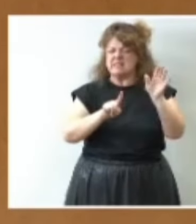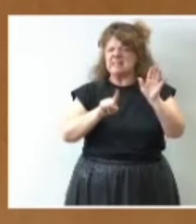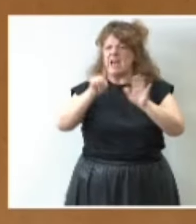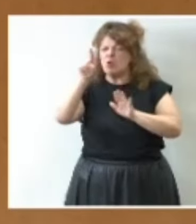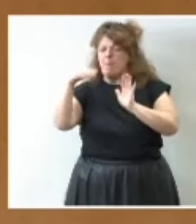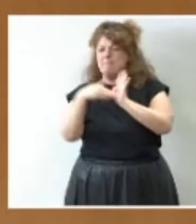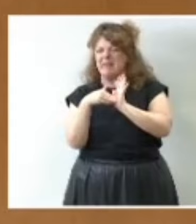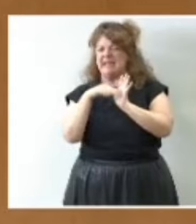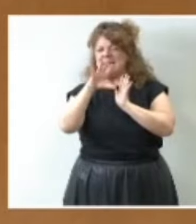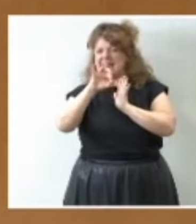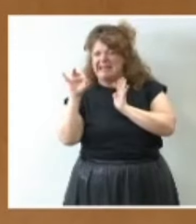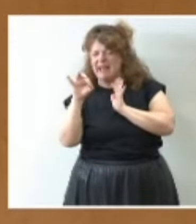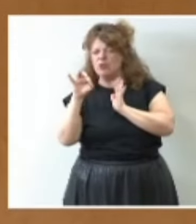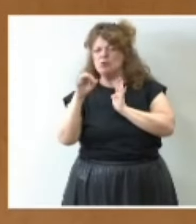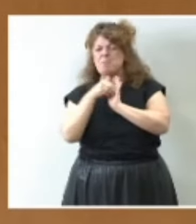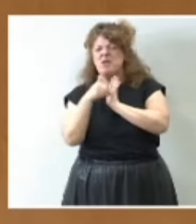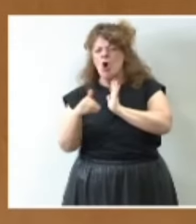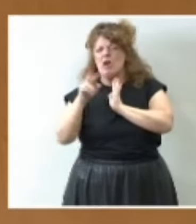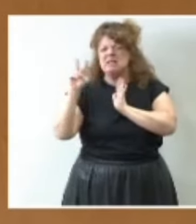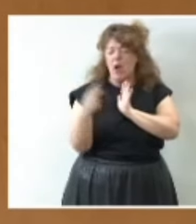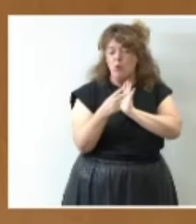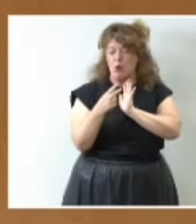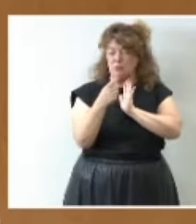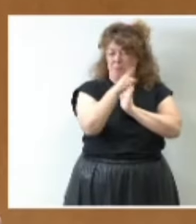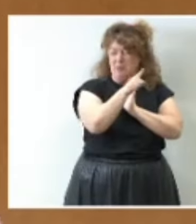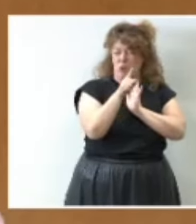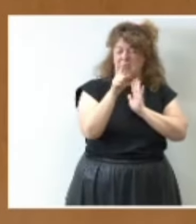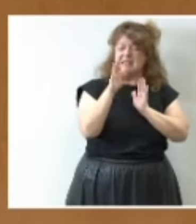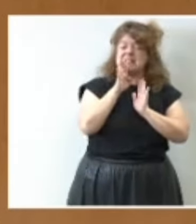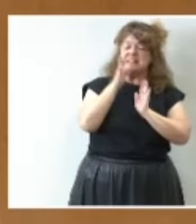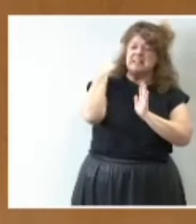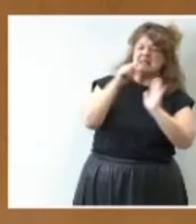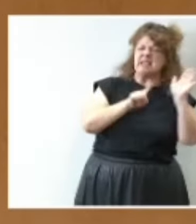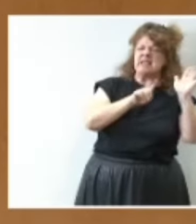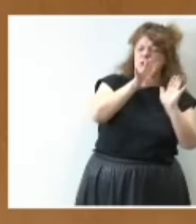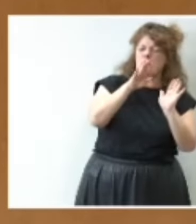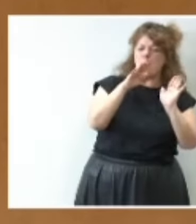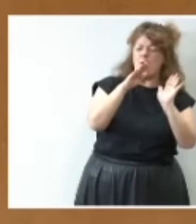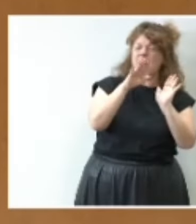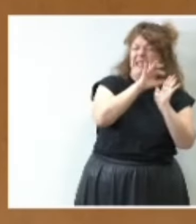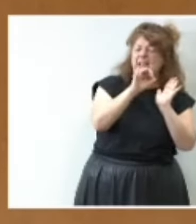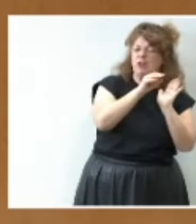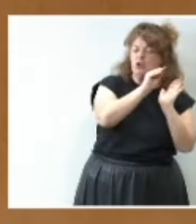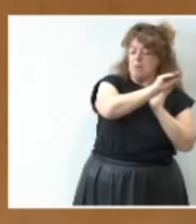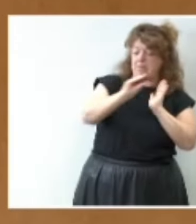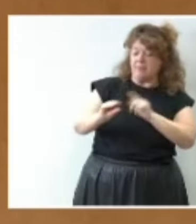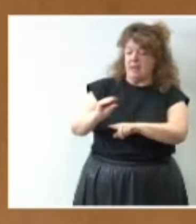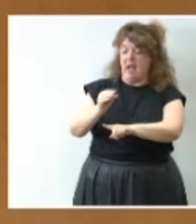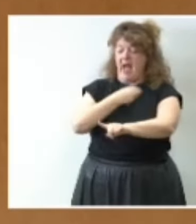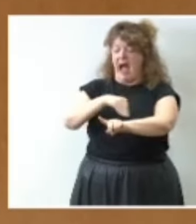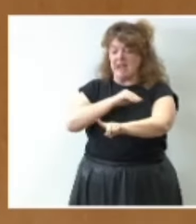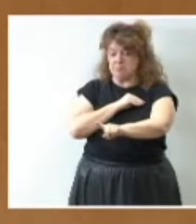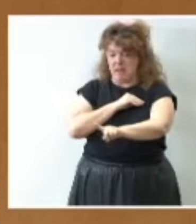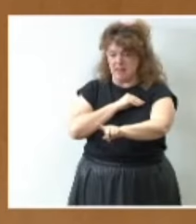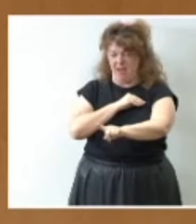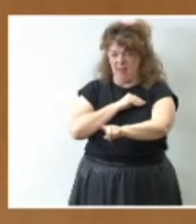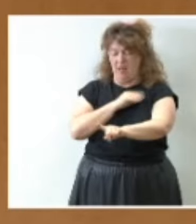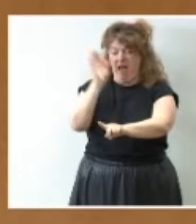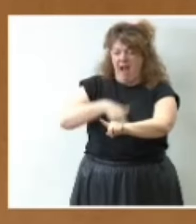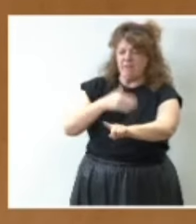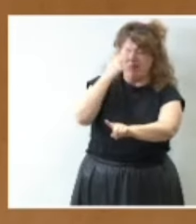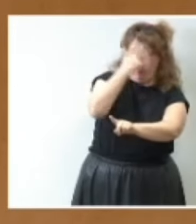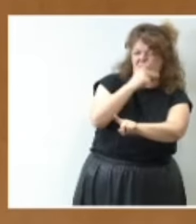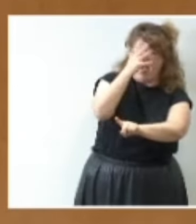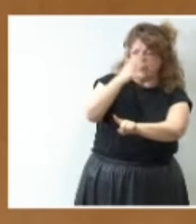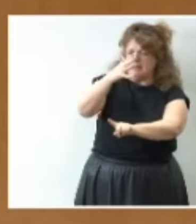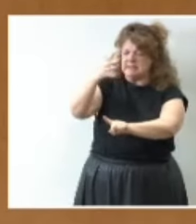.500 millones de euros de los 69.500 asignados a España y la realidad es que de las administraciones